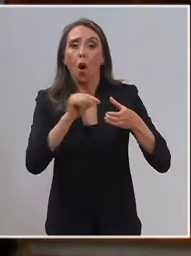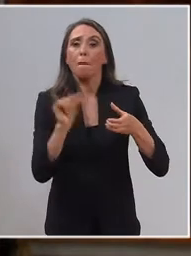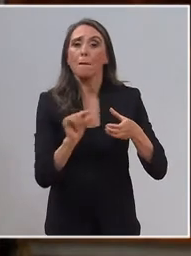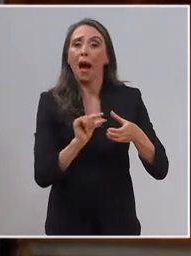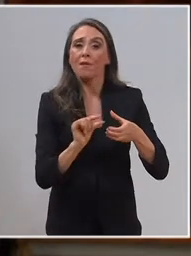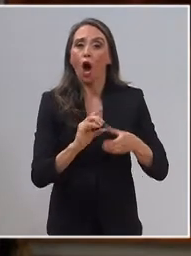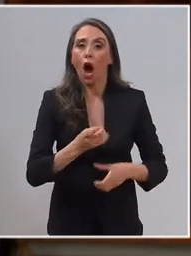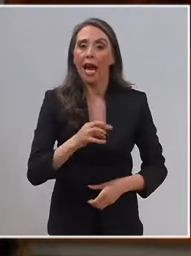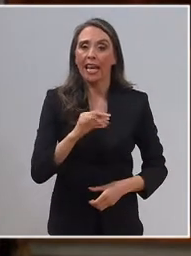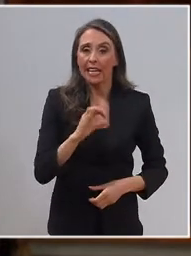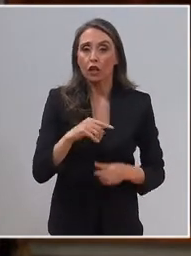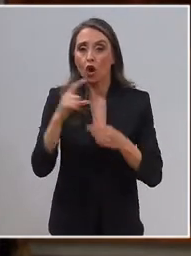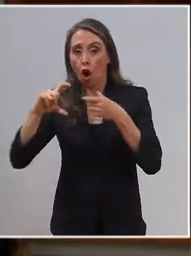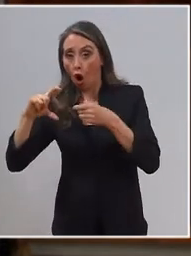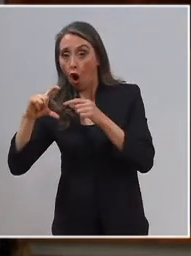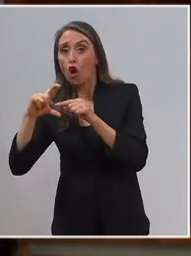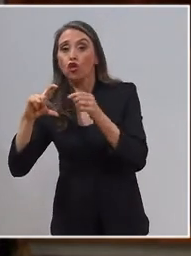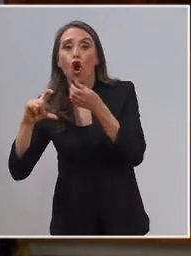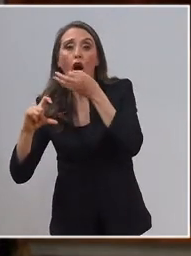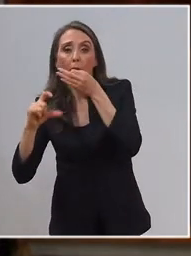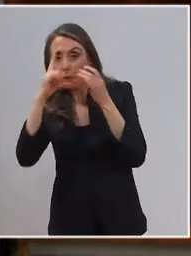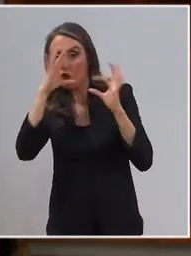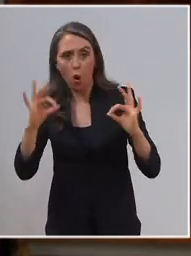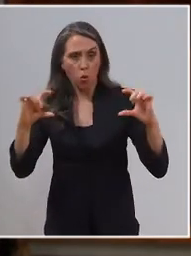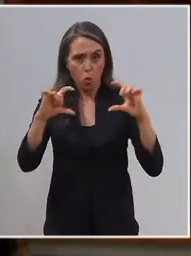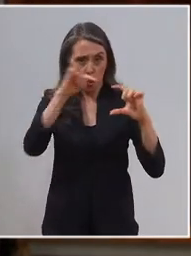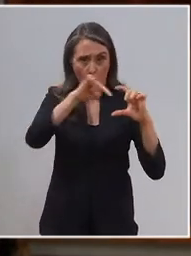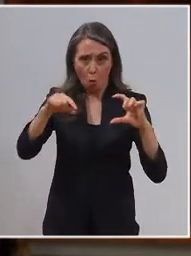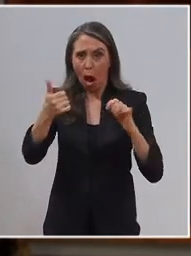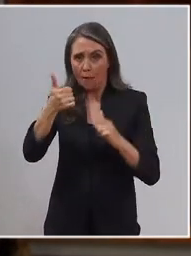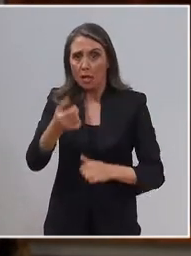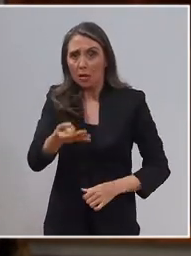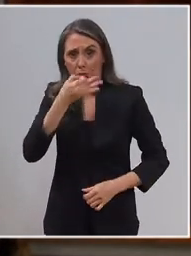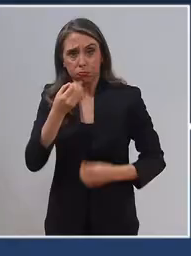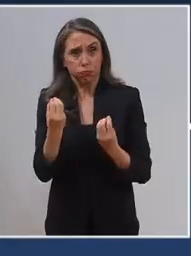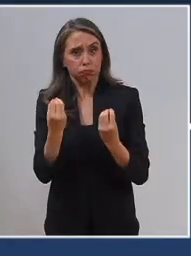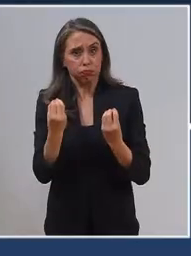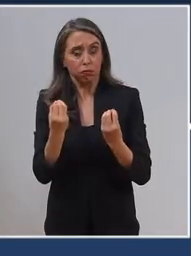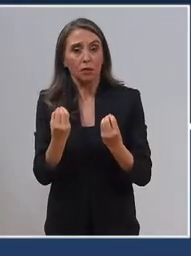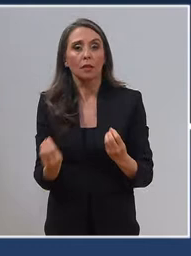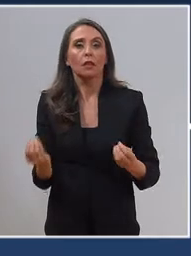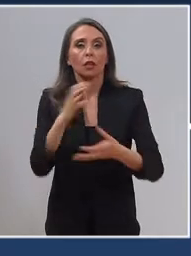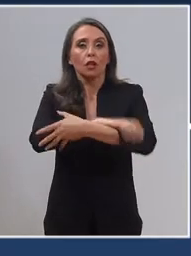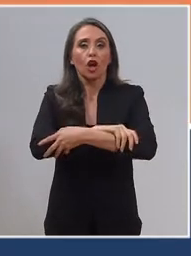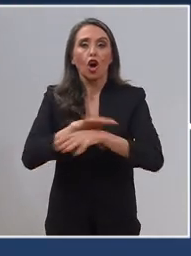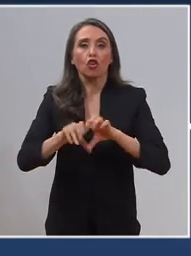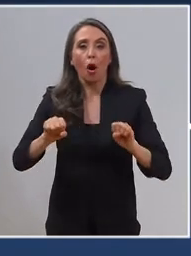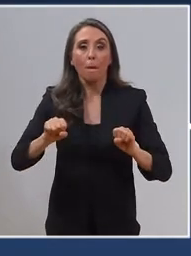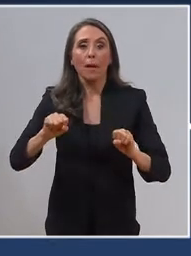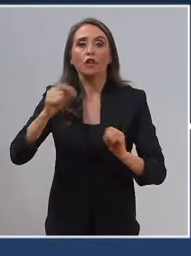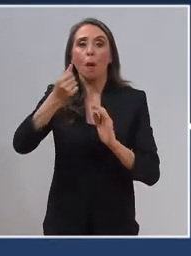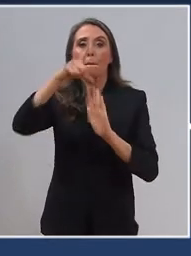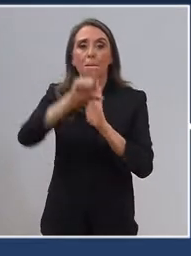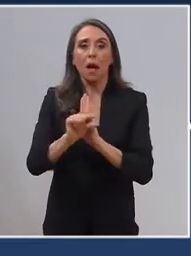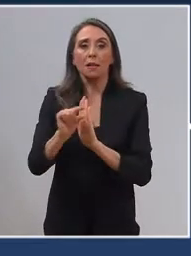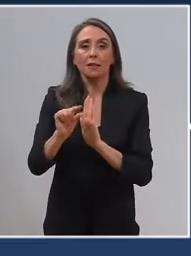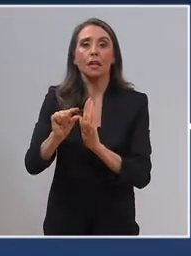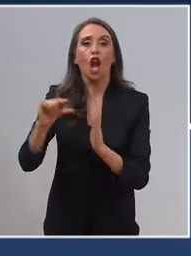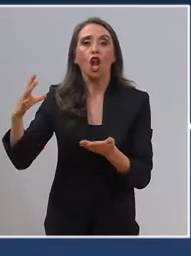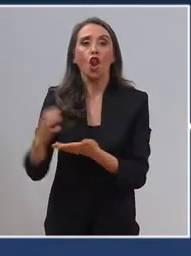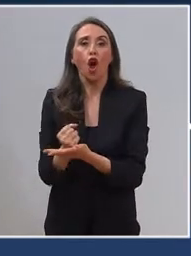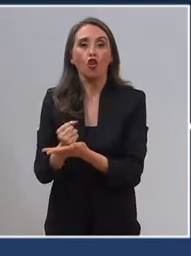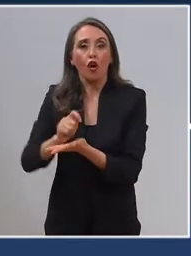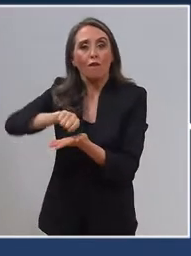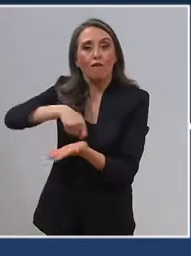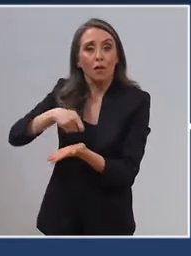más económicos y bioequivalentes, es decir, igualmente efectivos y con el convenio de descuento que logró Fonasa con